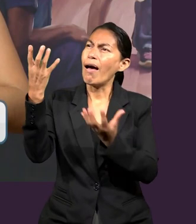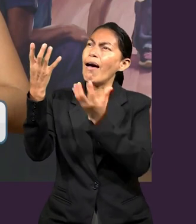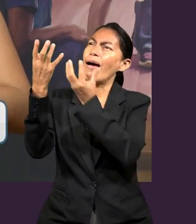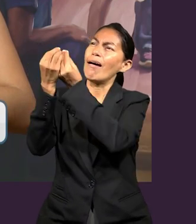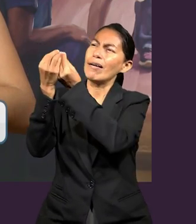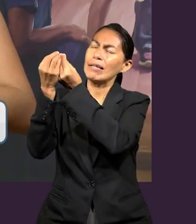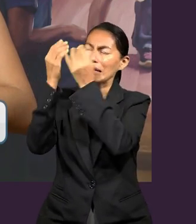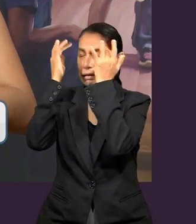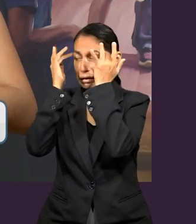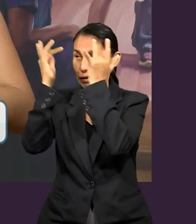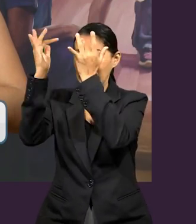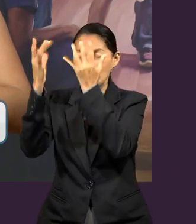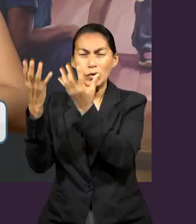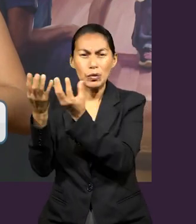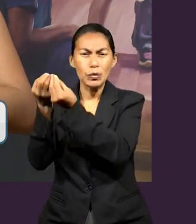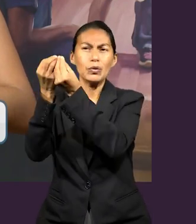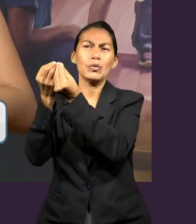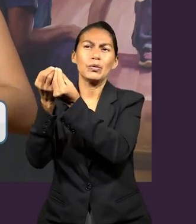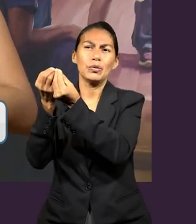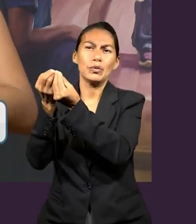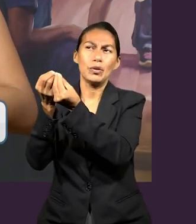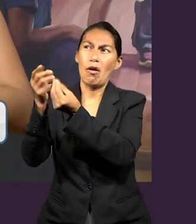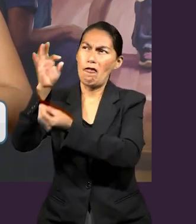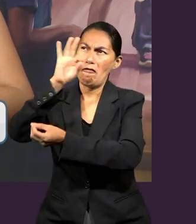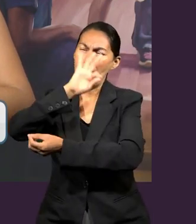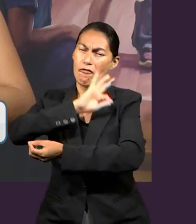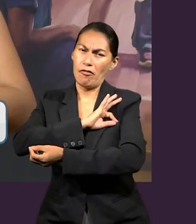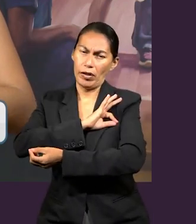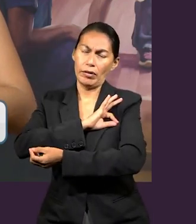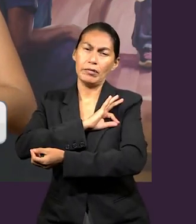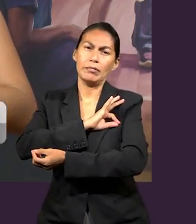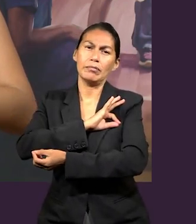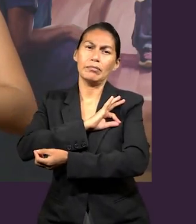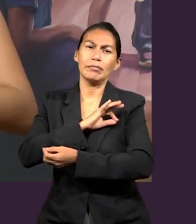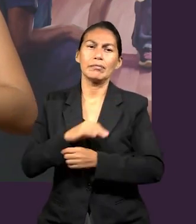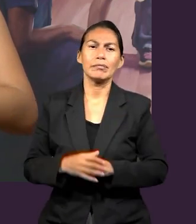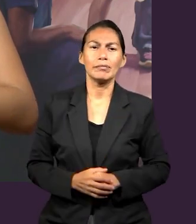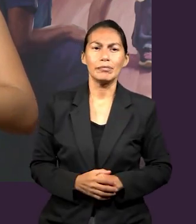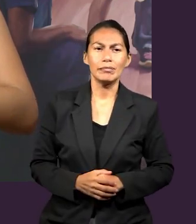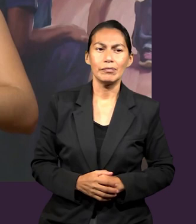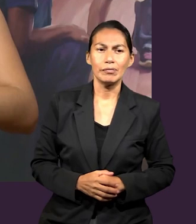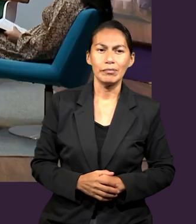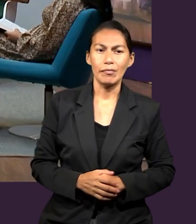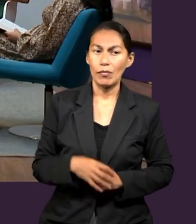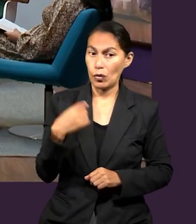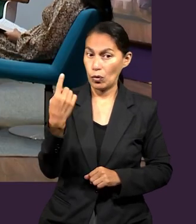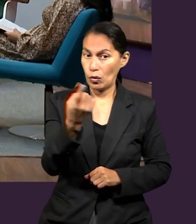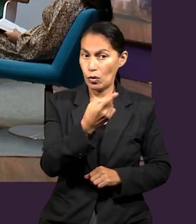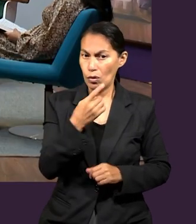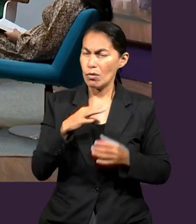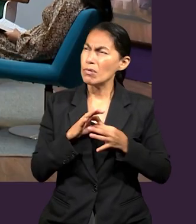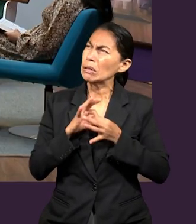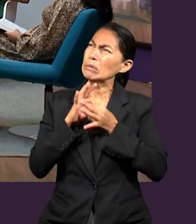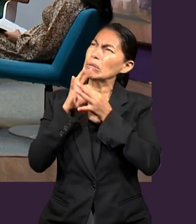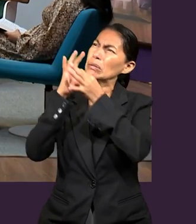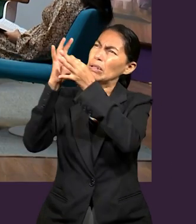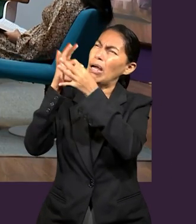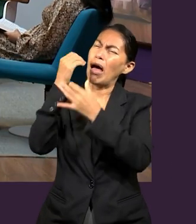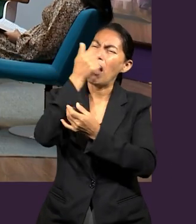sino ciudadanos de los santos y miembros de la fe de Dios. Ok.